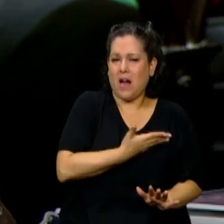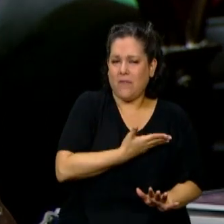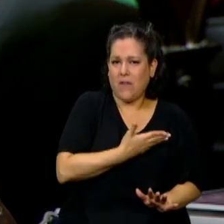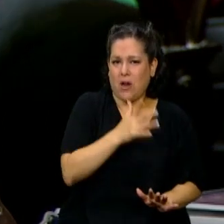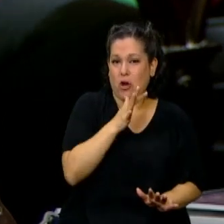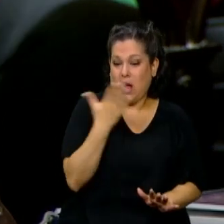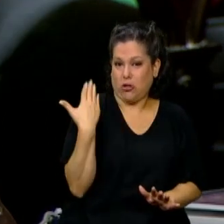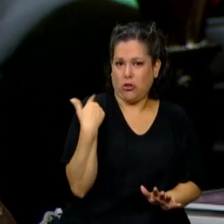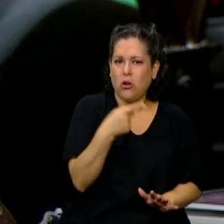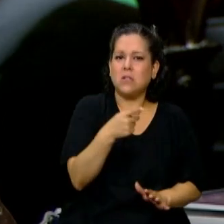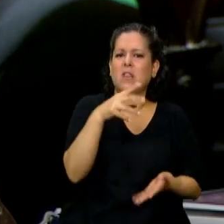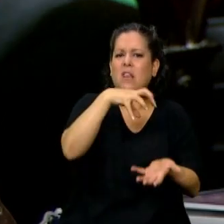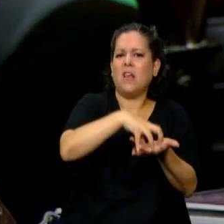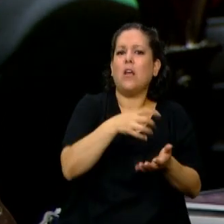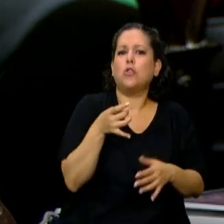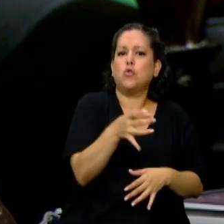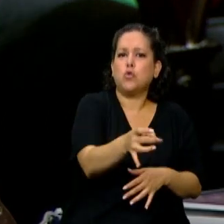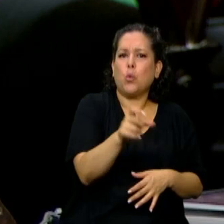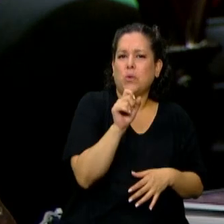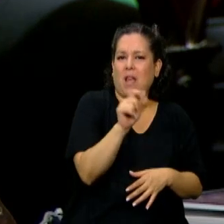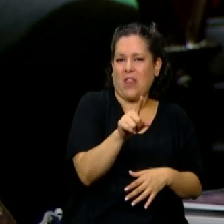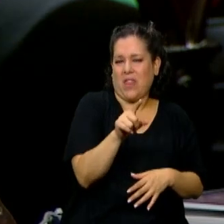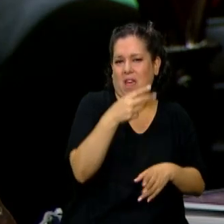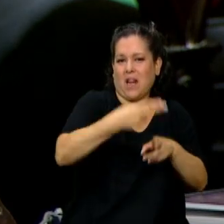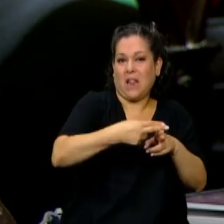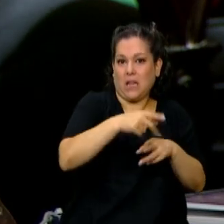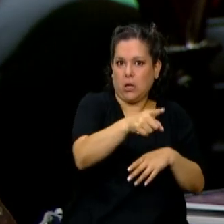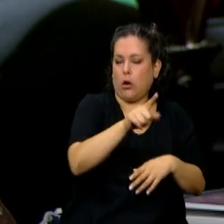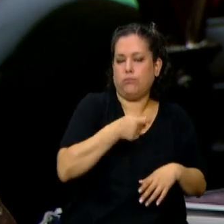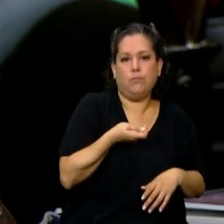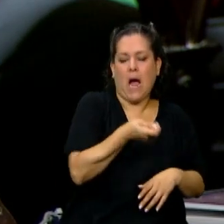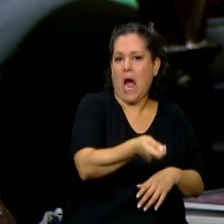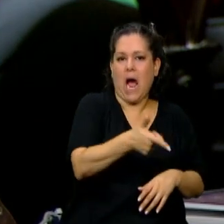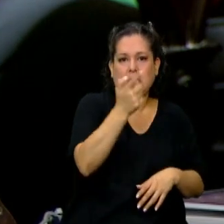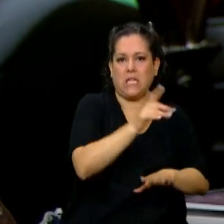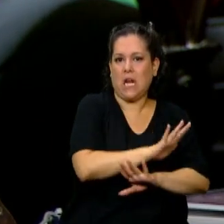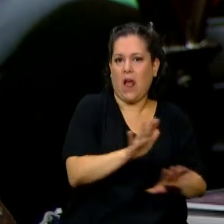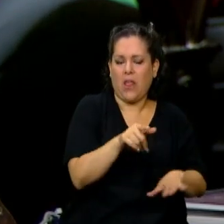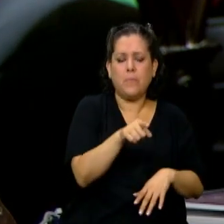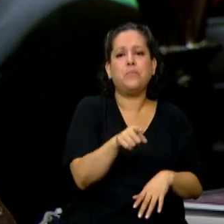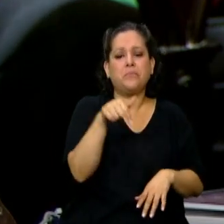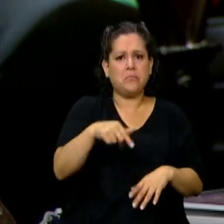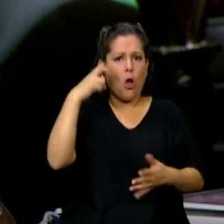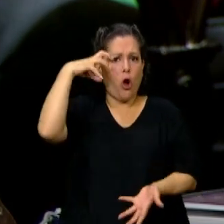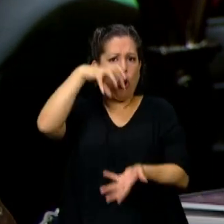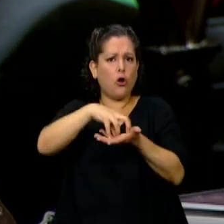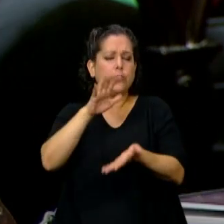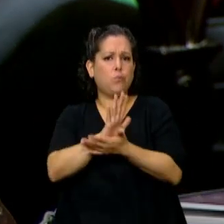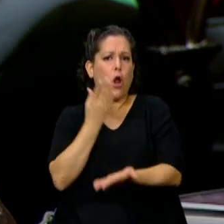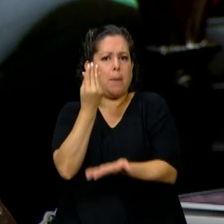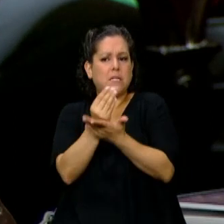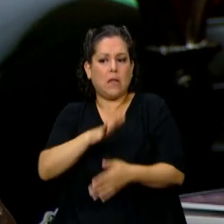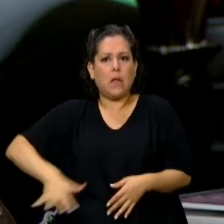extensión Retiro del Subte. Esta es la casa de los representantes del pueblo y los agentes de la Fuerza de Seguridad